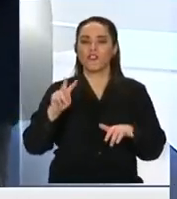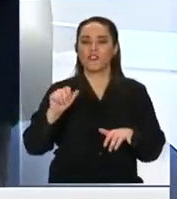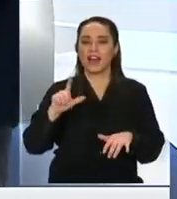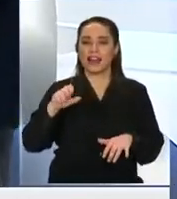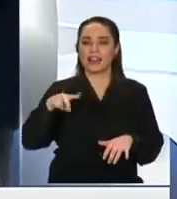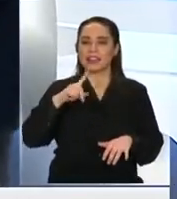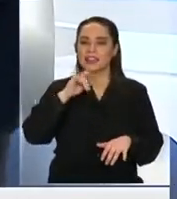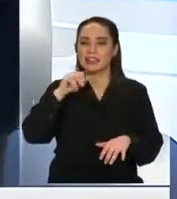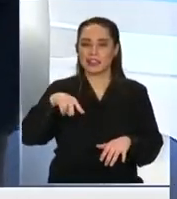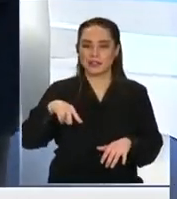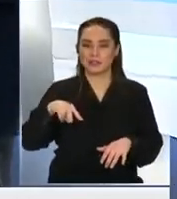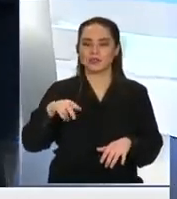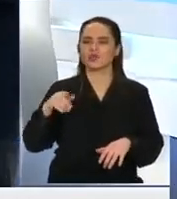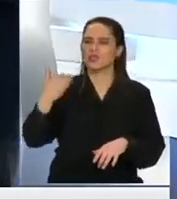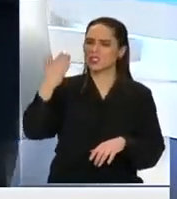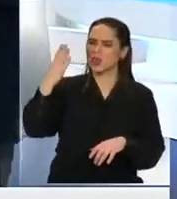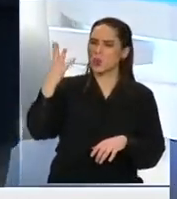Instagram?